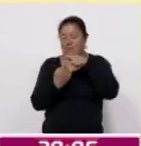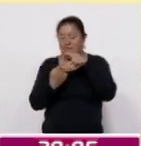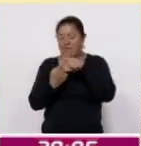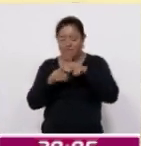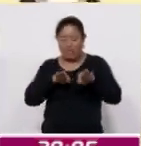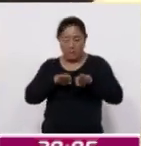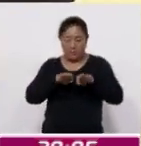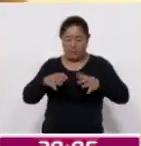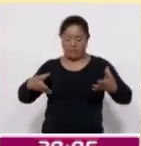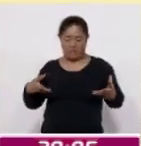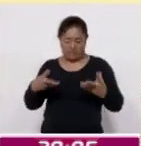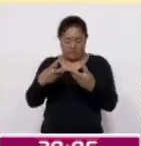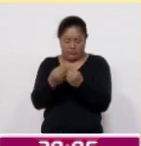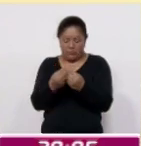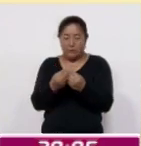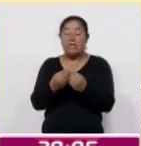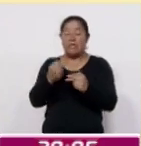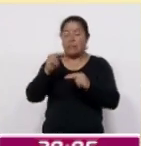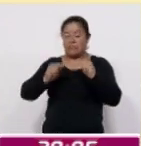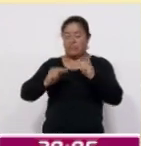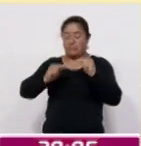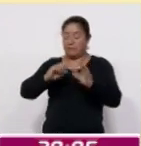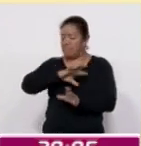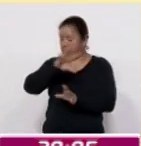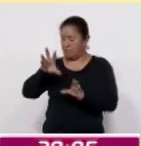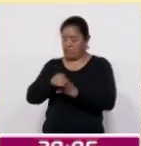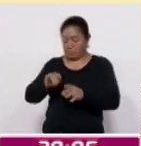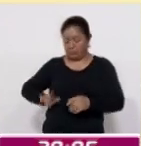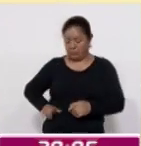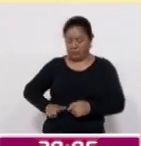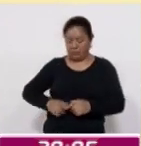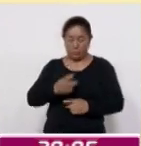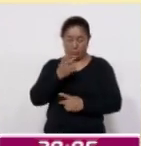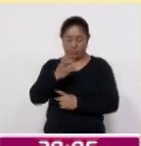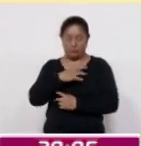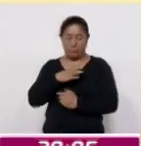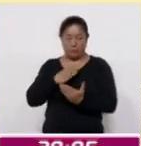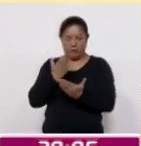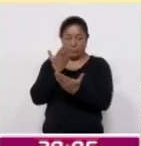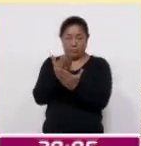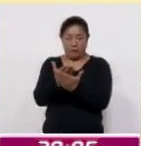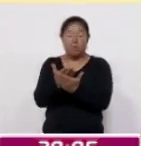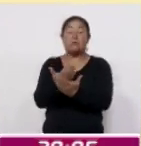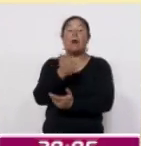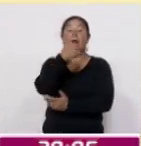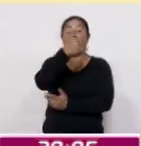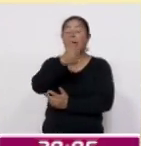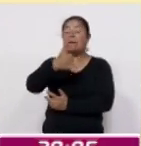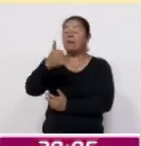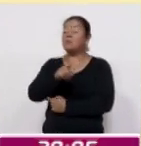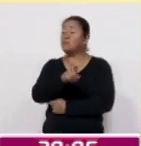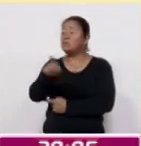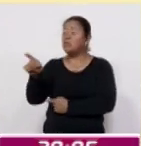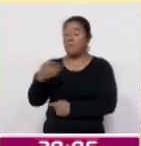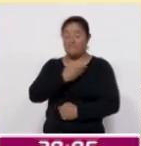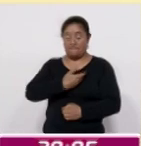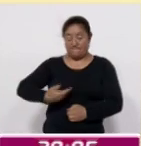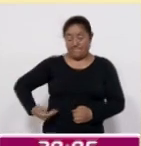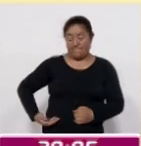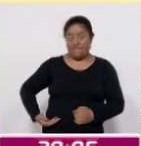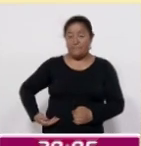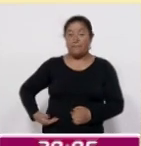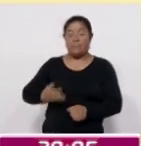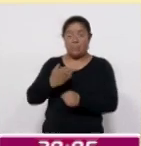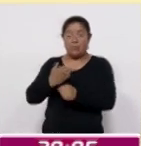colaboración de todos los niveles de gobierno. Por ello hago un llamado a cada uno de ustedes, presidentes